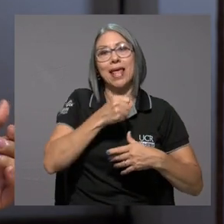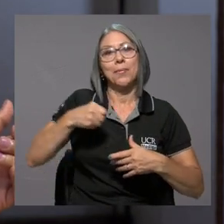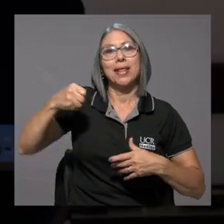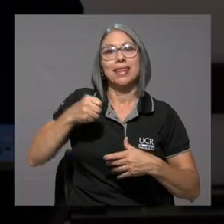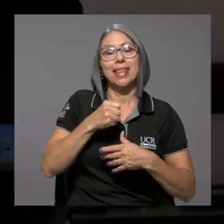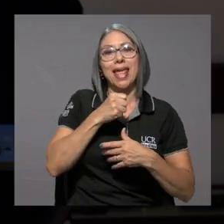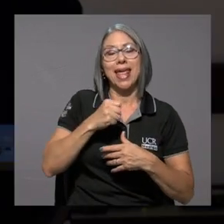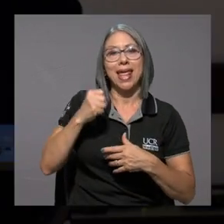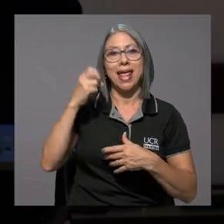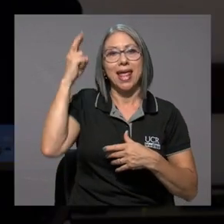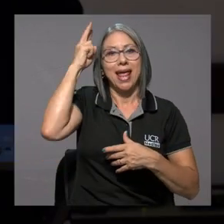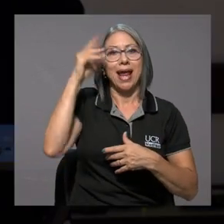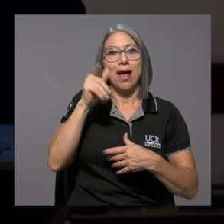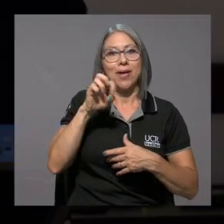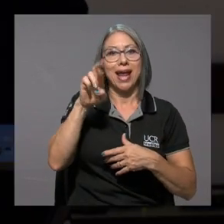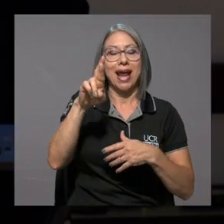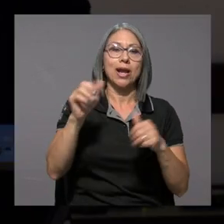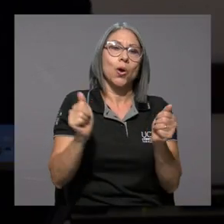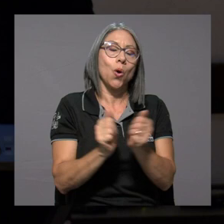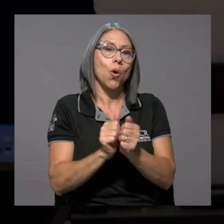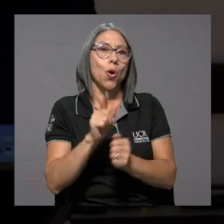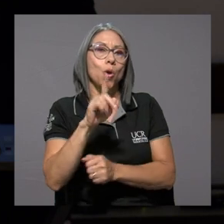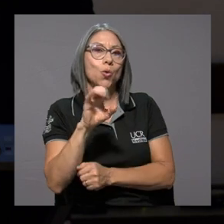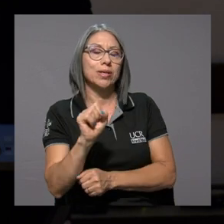acompañada por Luis Porras al teclado.